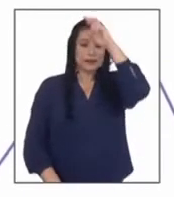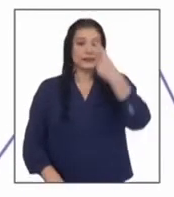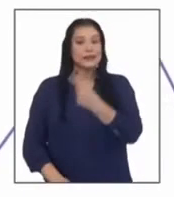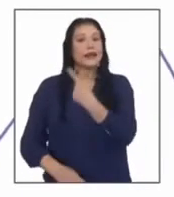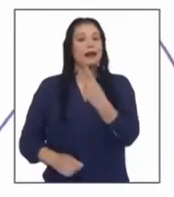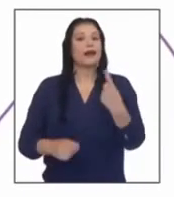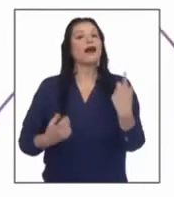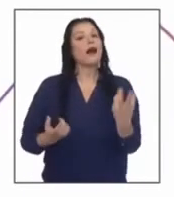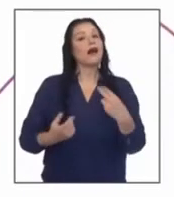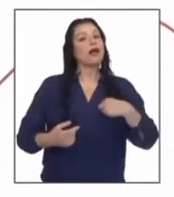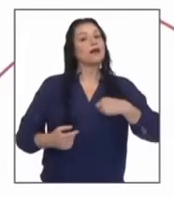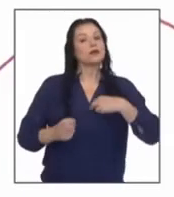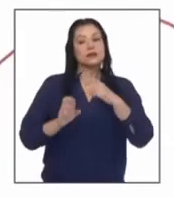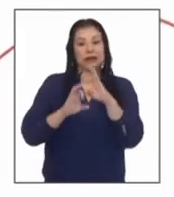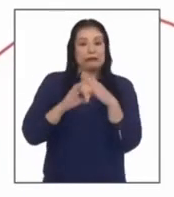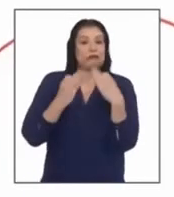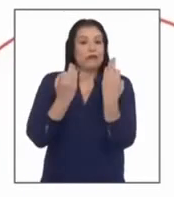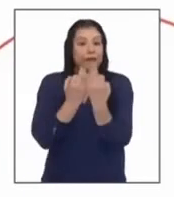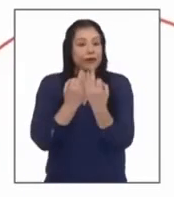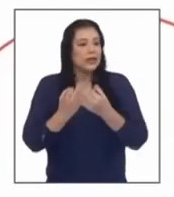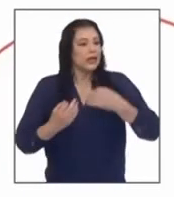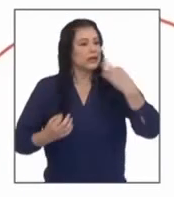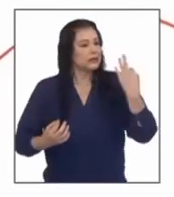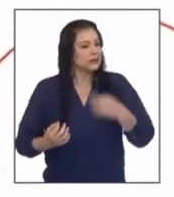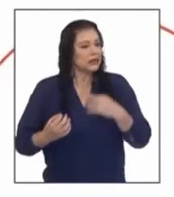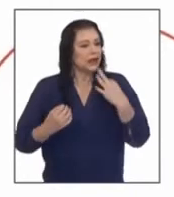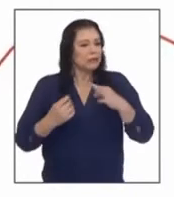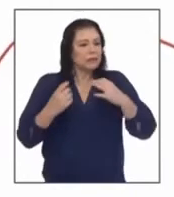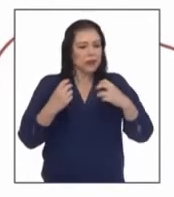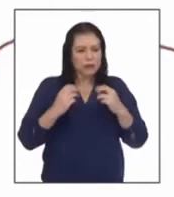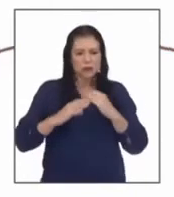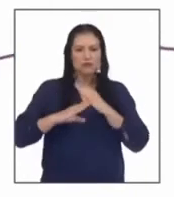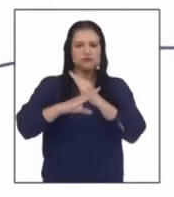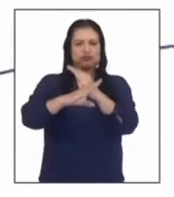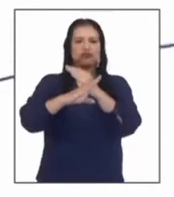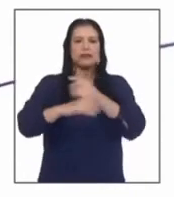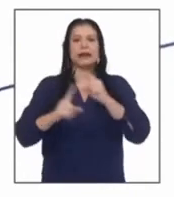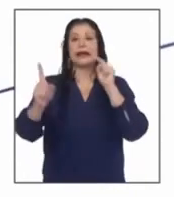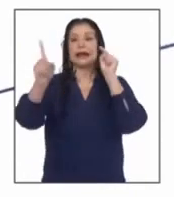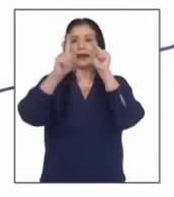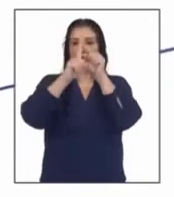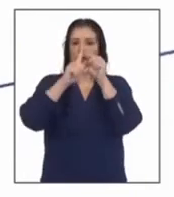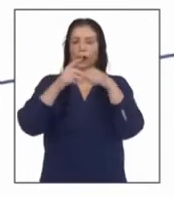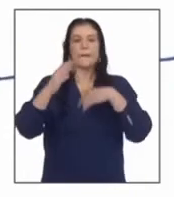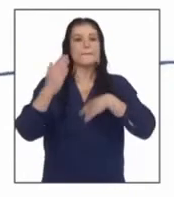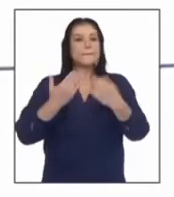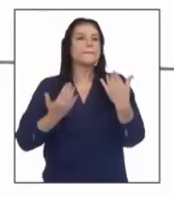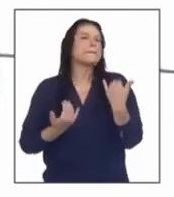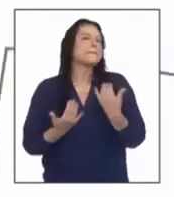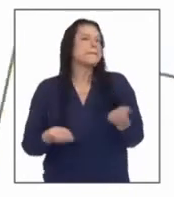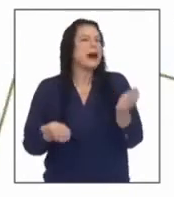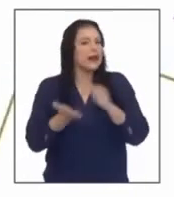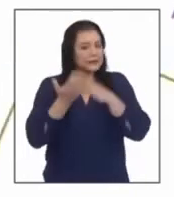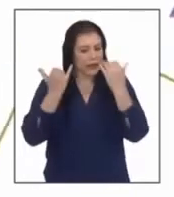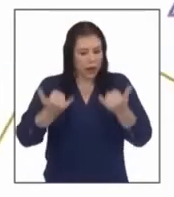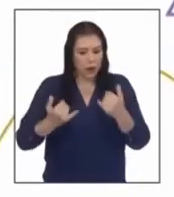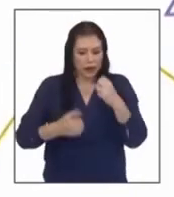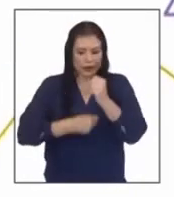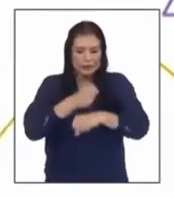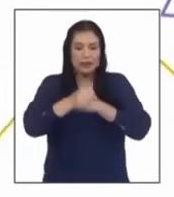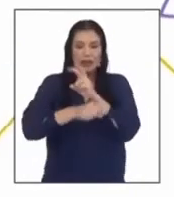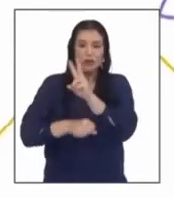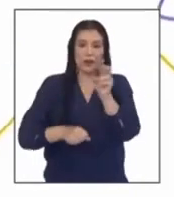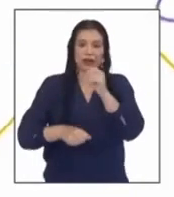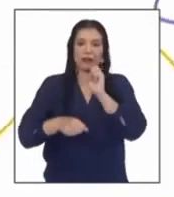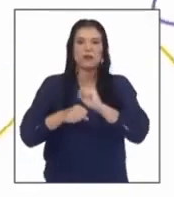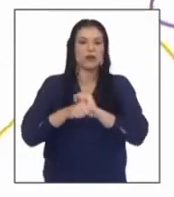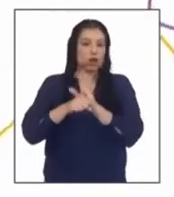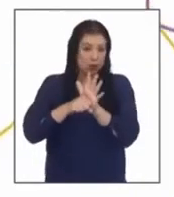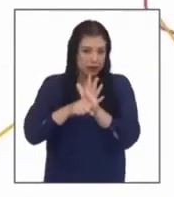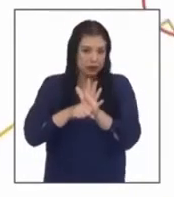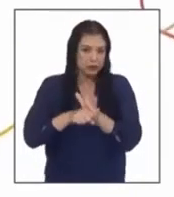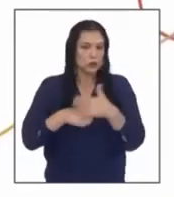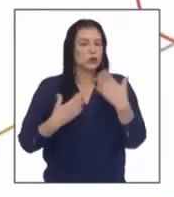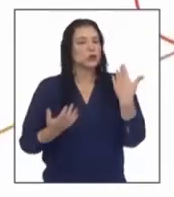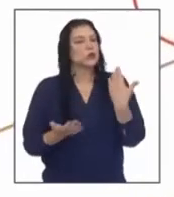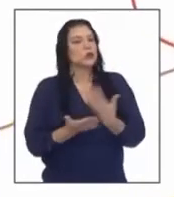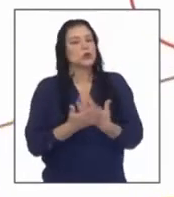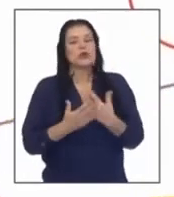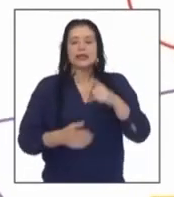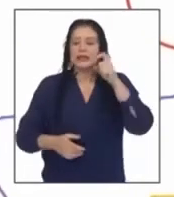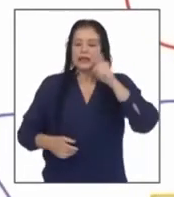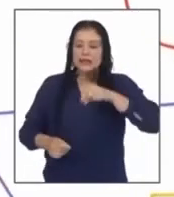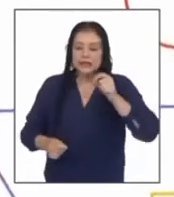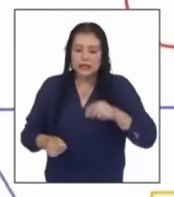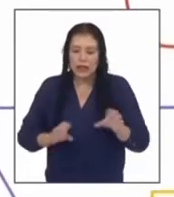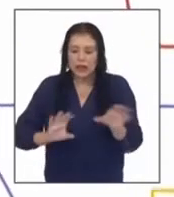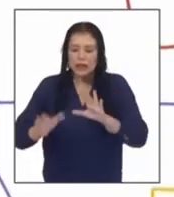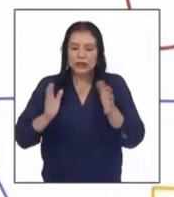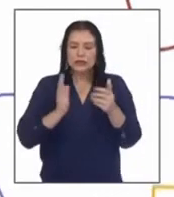una de nuestras familias siempre hemos afrontado retos más aún ante la pandemia del año 2020 ha sido evidente la necesidad